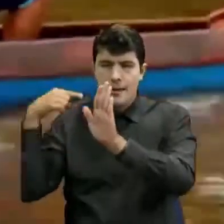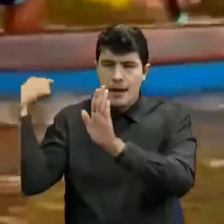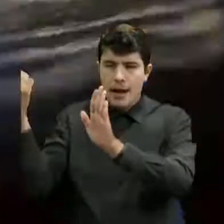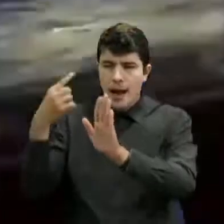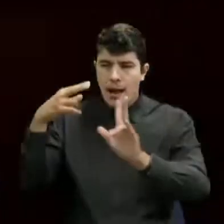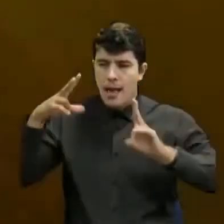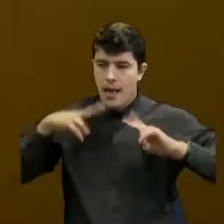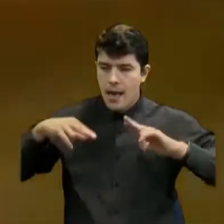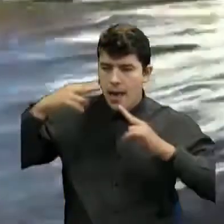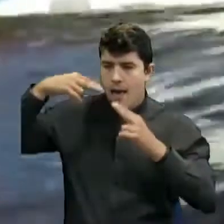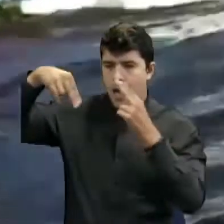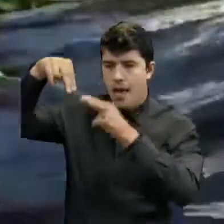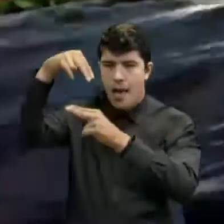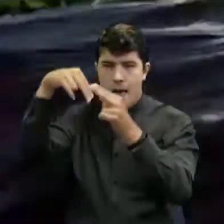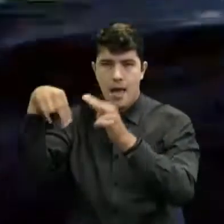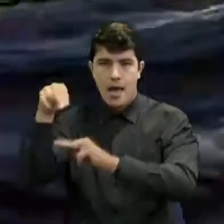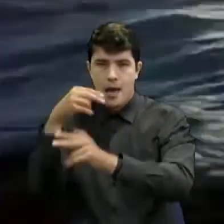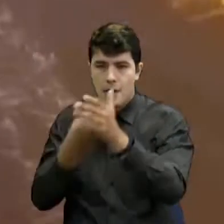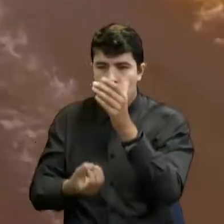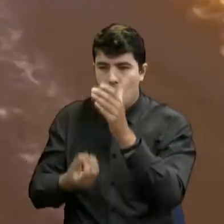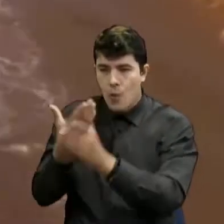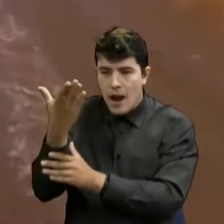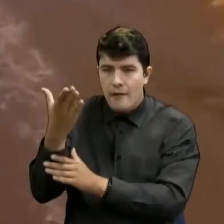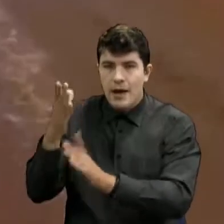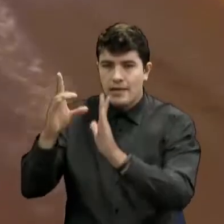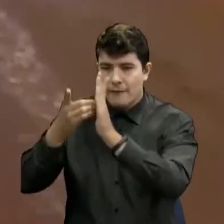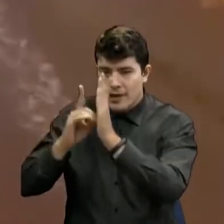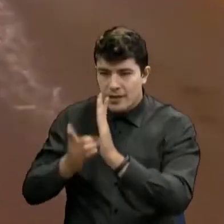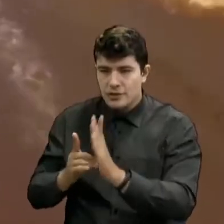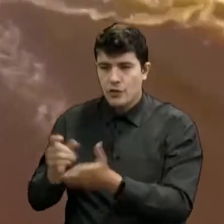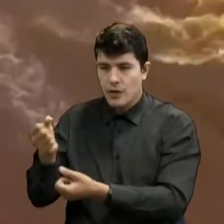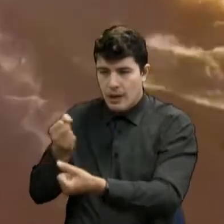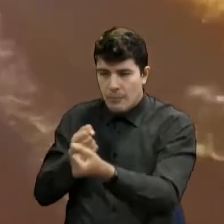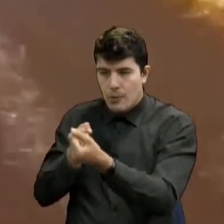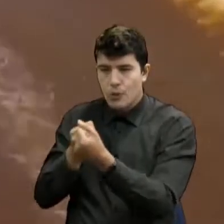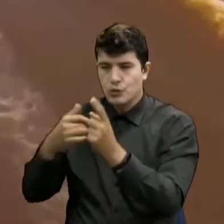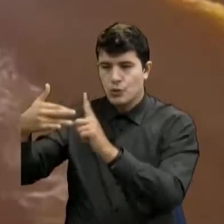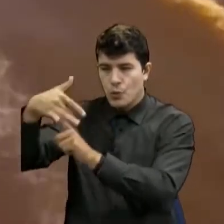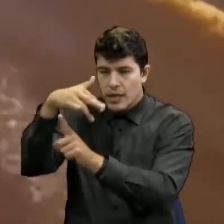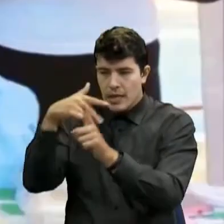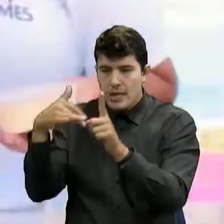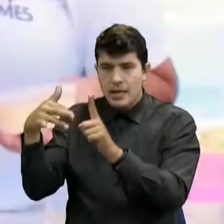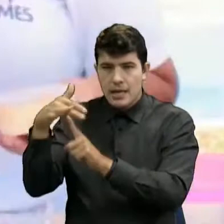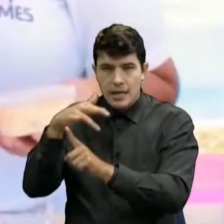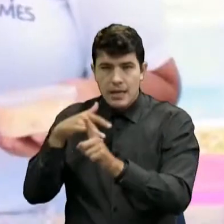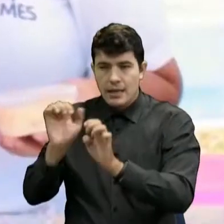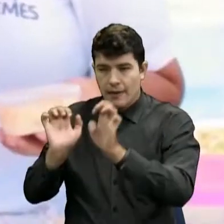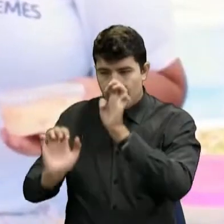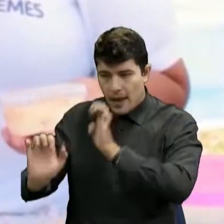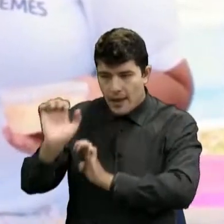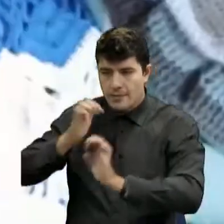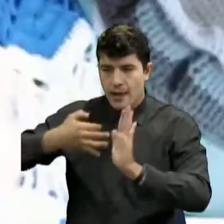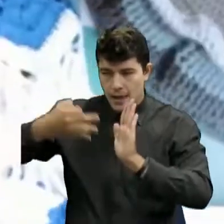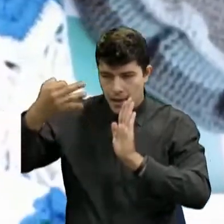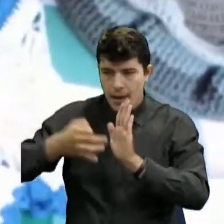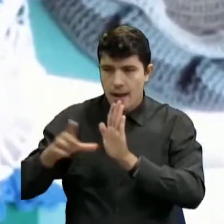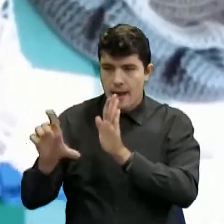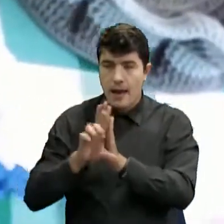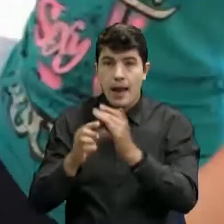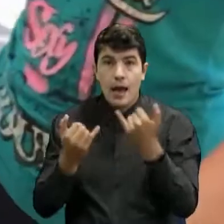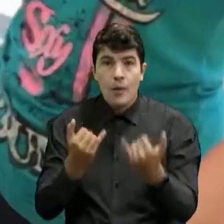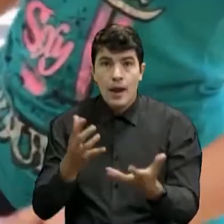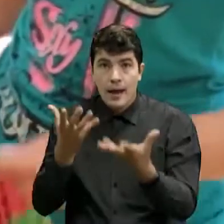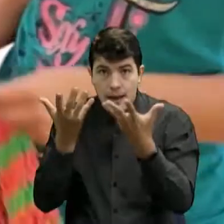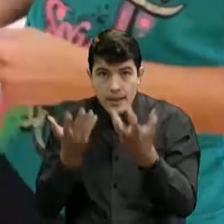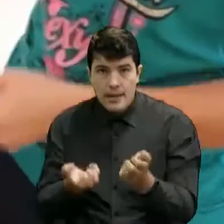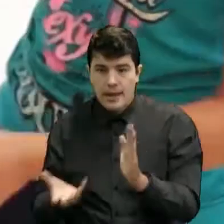nuevas definiciones acerca del turismo sostenible que defiende la formalización, se quiso introducir un